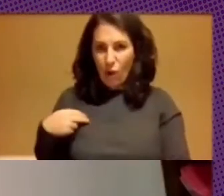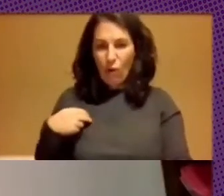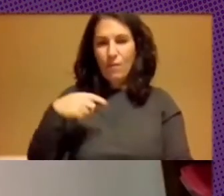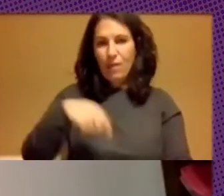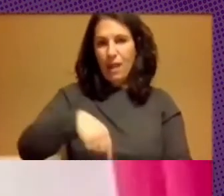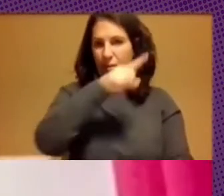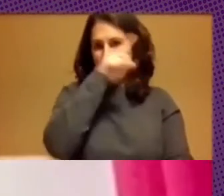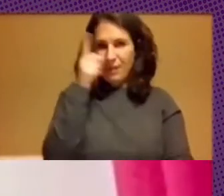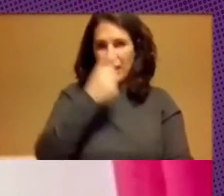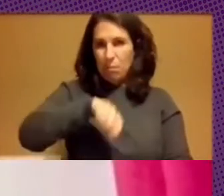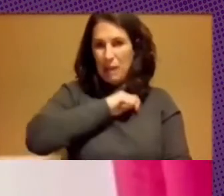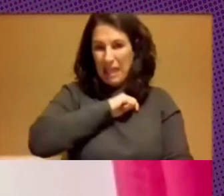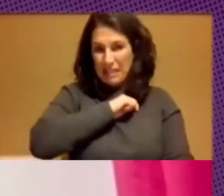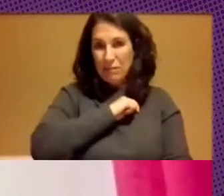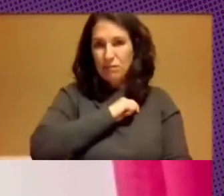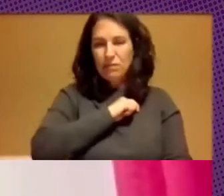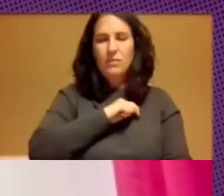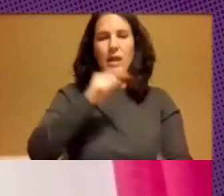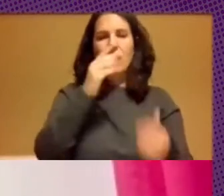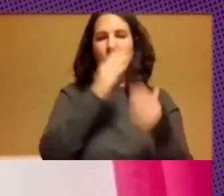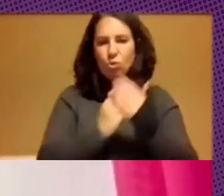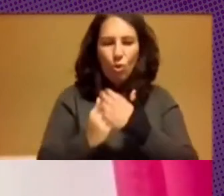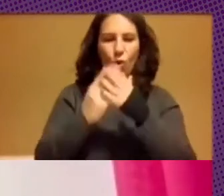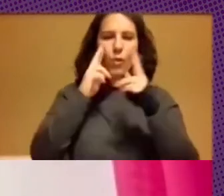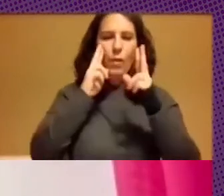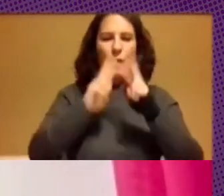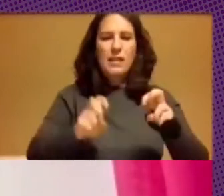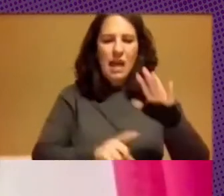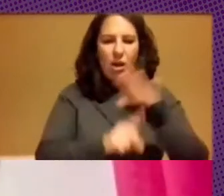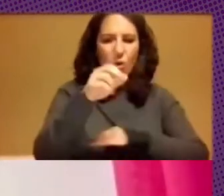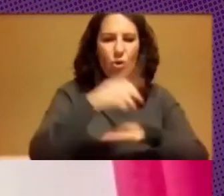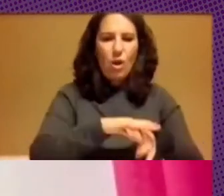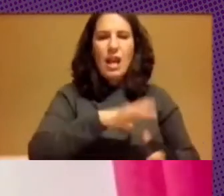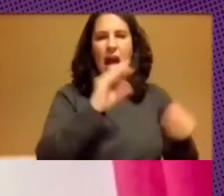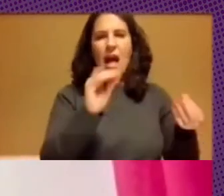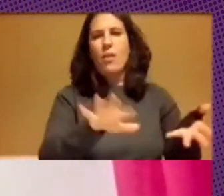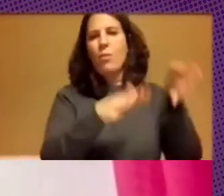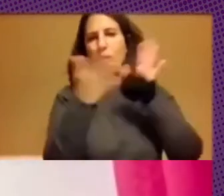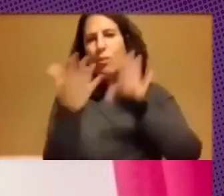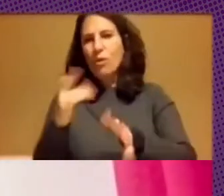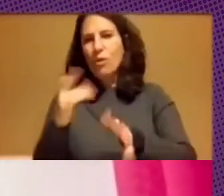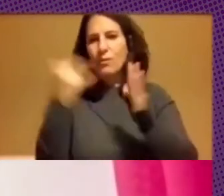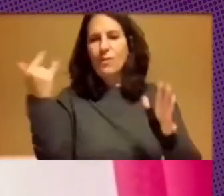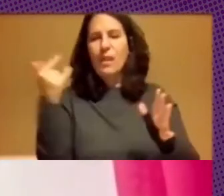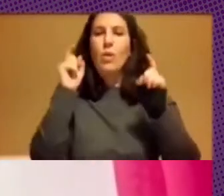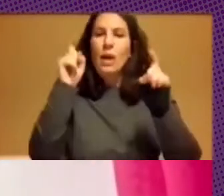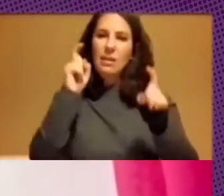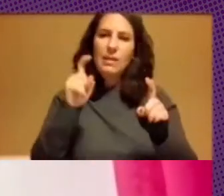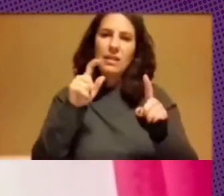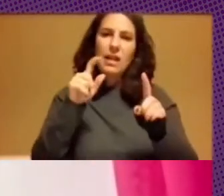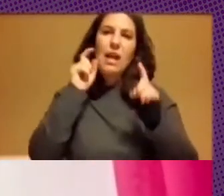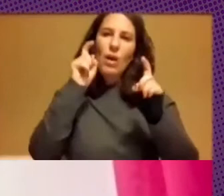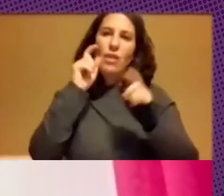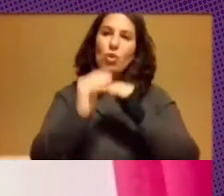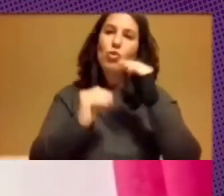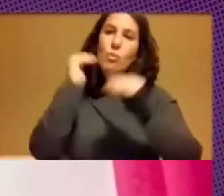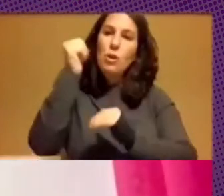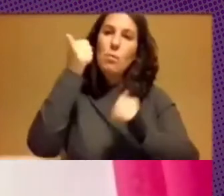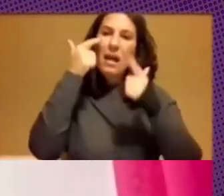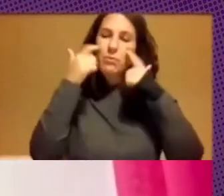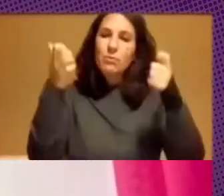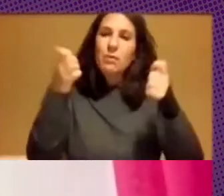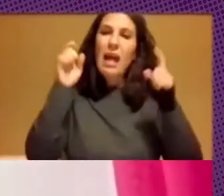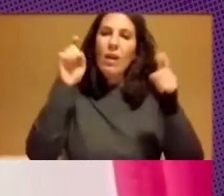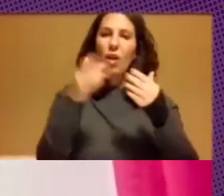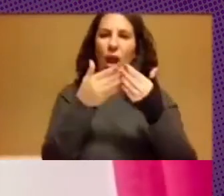investigación aborda en el estudio, desarrollo y adopción de tecnologías educativas en contextos de educación superior con énfasis en el área de educación